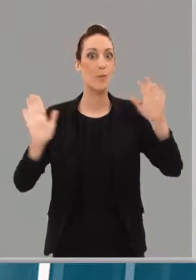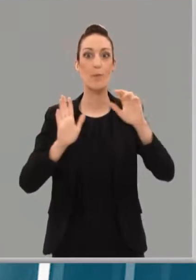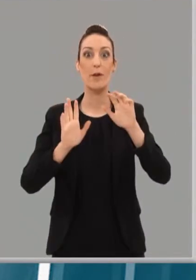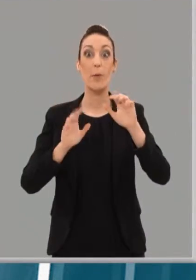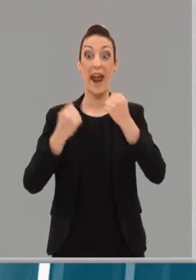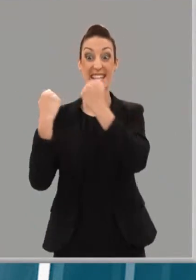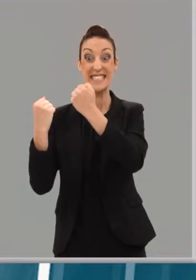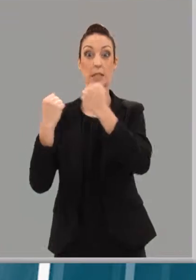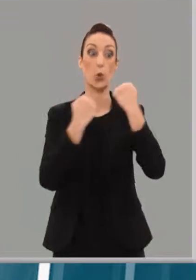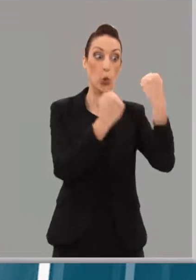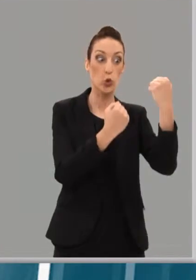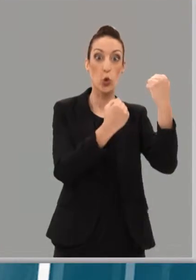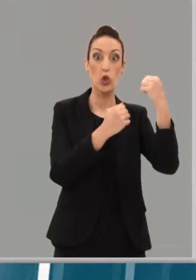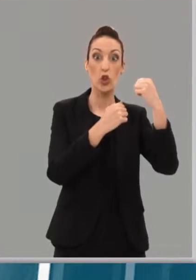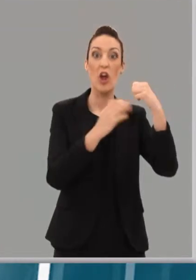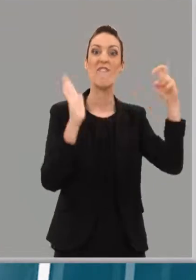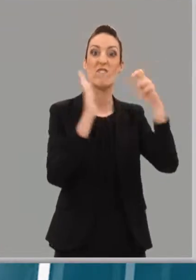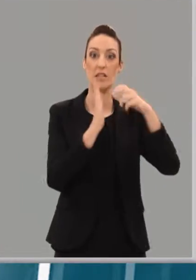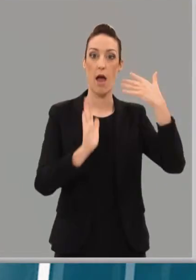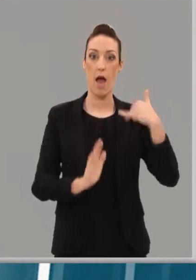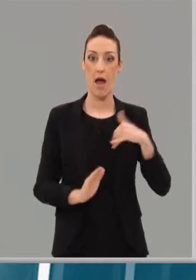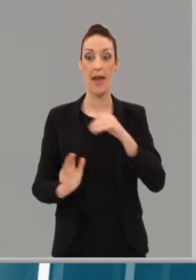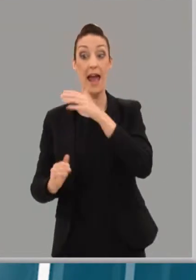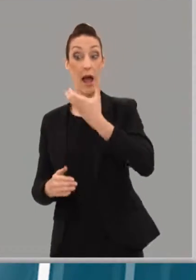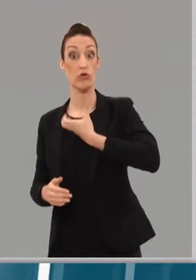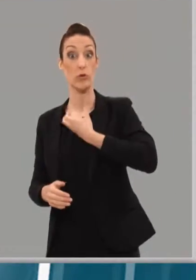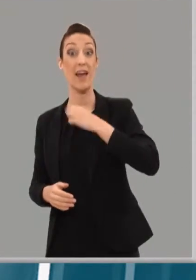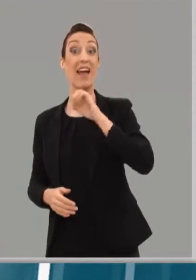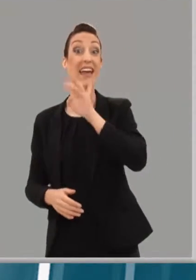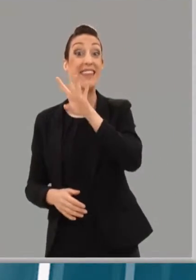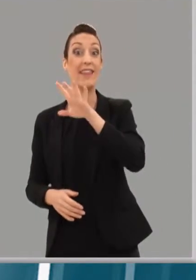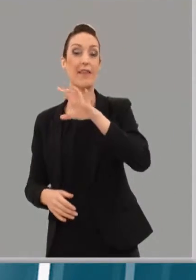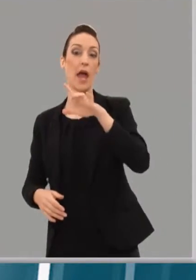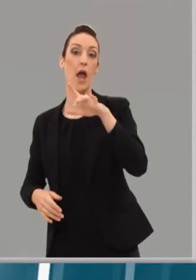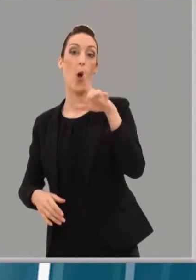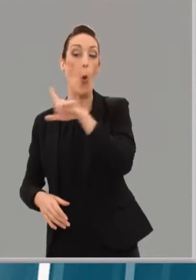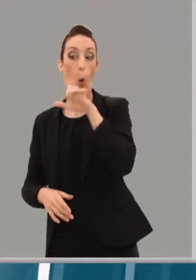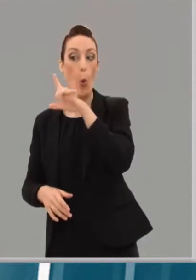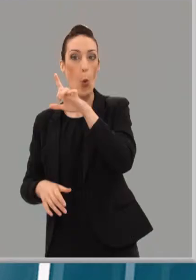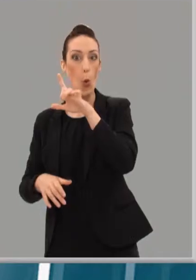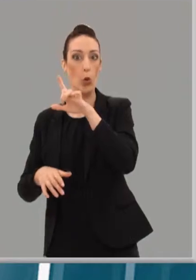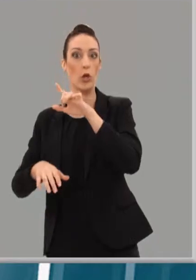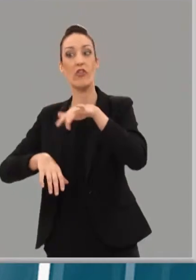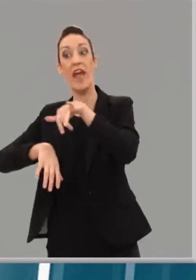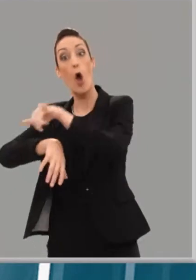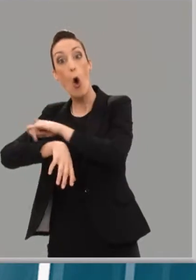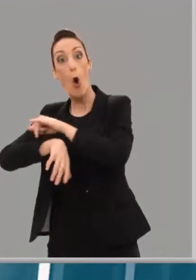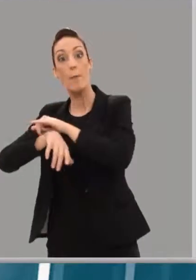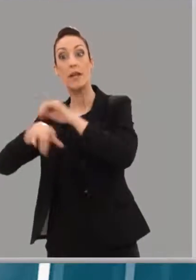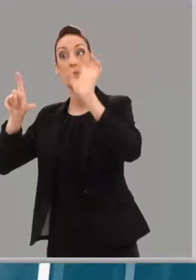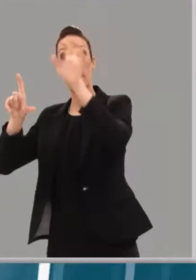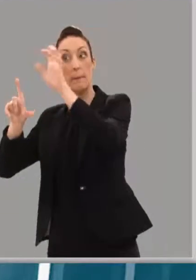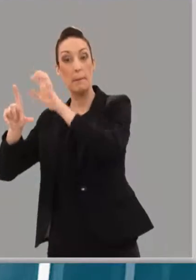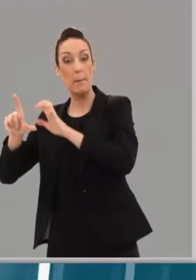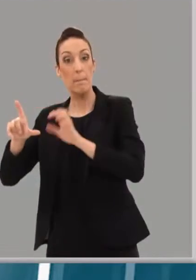las instituciones. En el caso de los ayuntamientos será el próximo 15 de junio cuando se formen los gobiernos locales, ya que según la ley orgánica del régimen